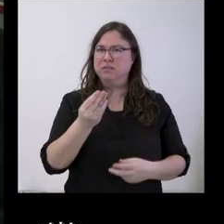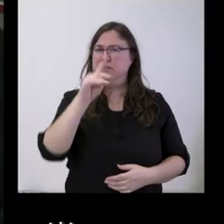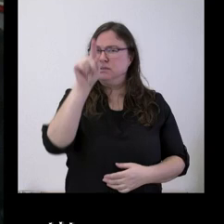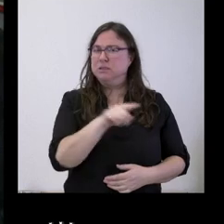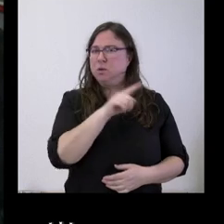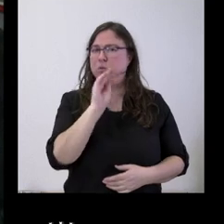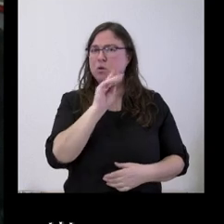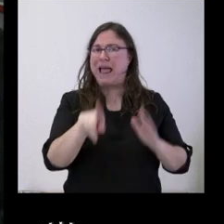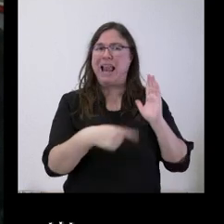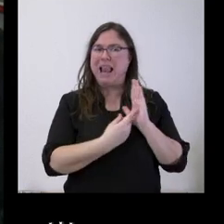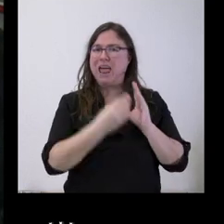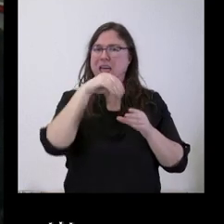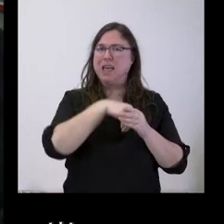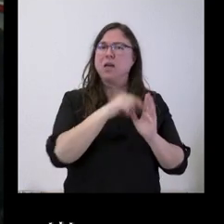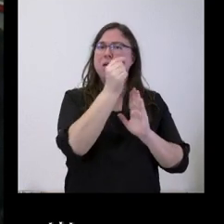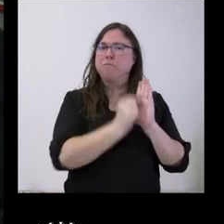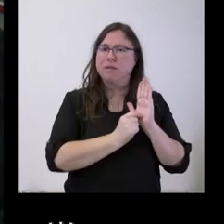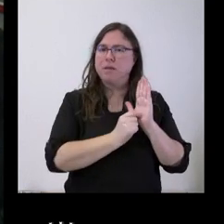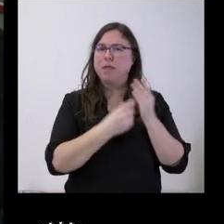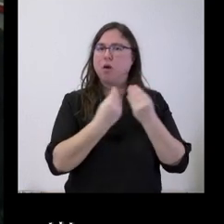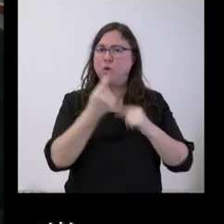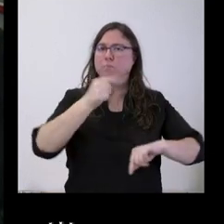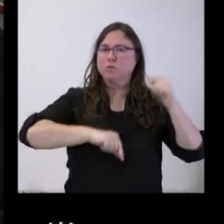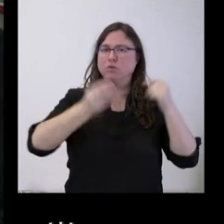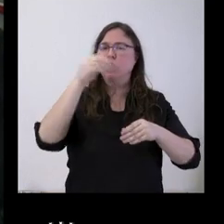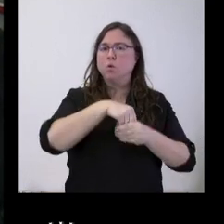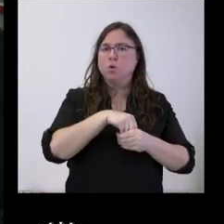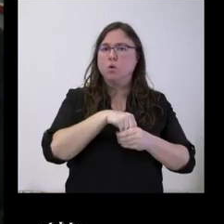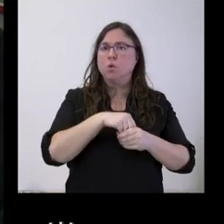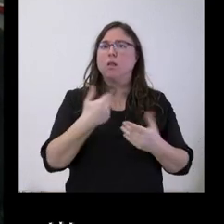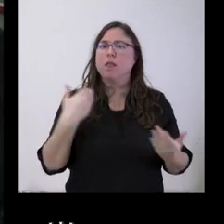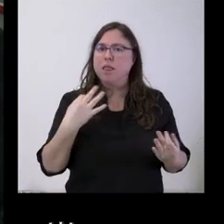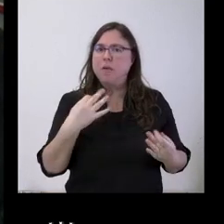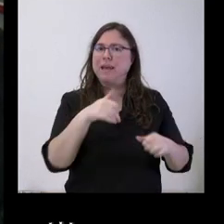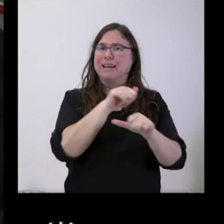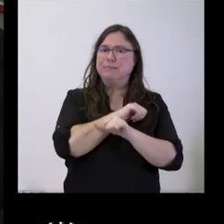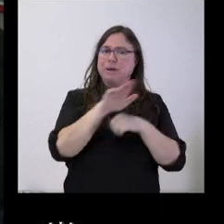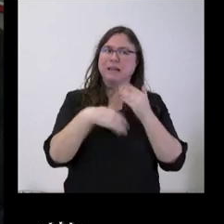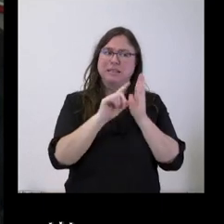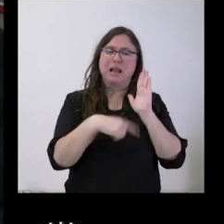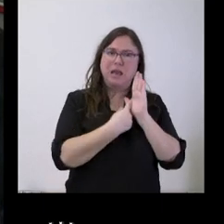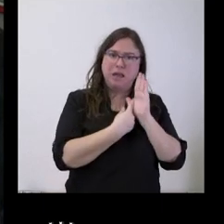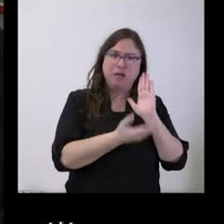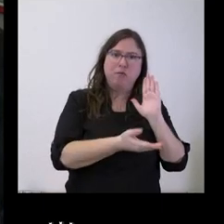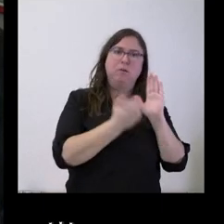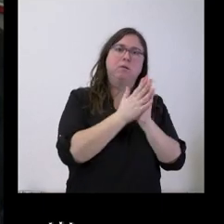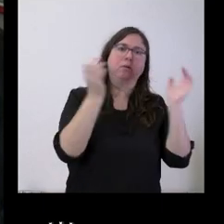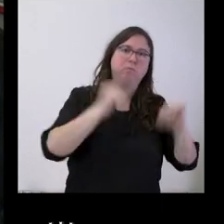en la ley de medidas que acompañaba el presupuesto. Entonces, habría que esperar que se aprobara esa ley para que pudiera entrar en vigor.